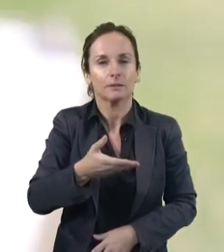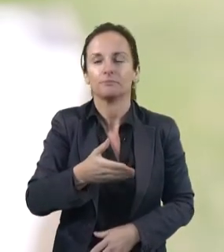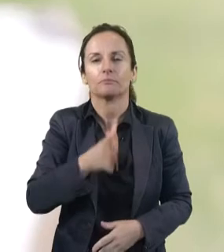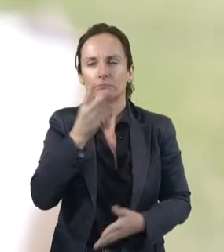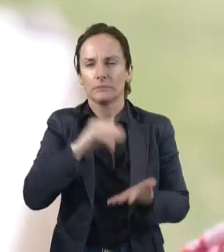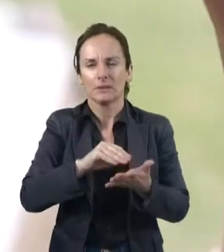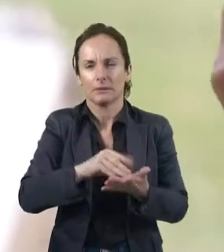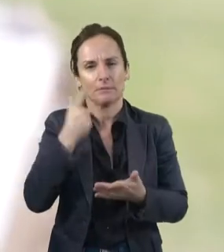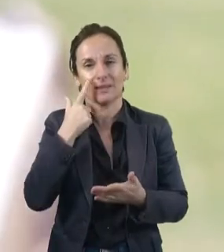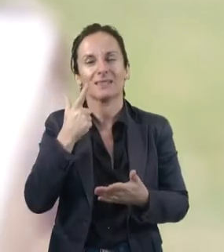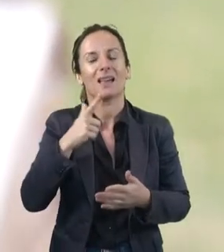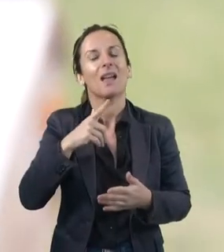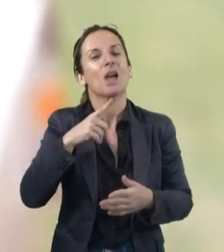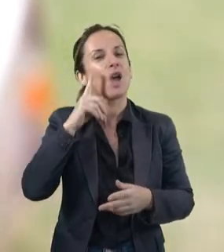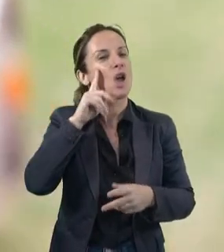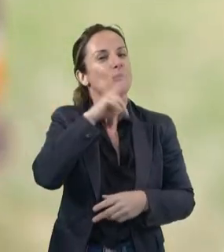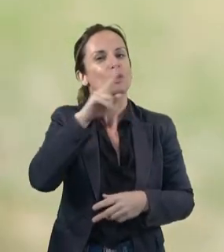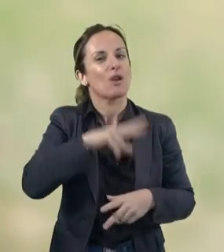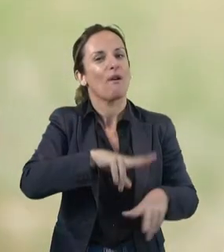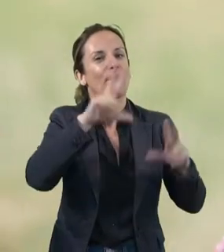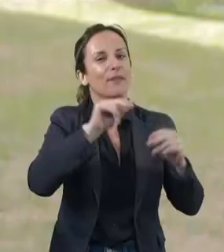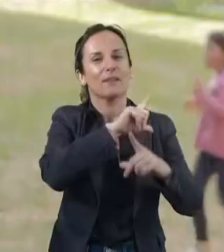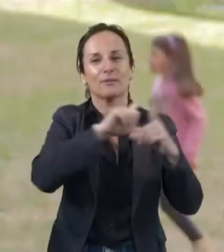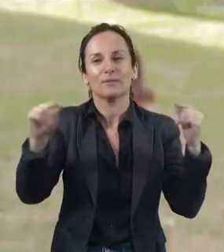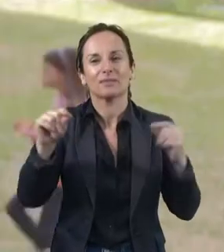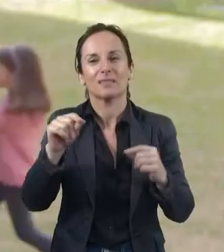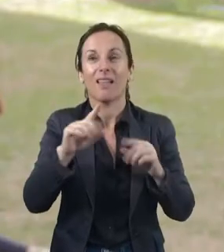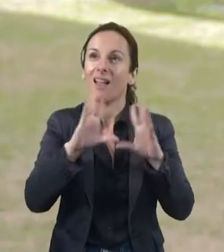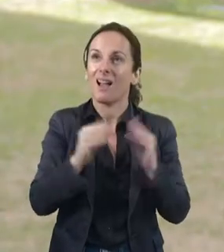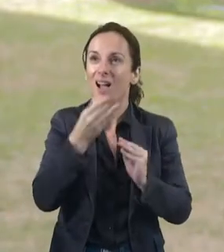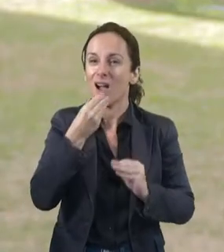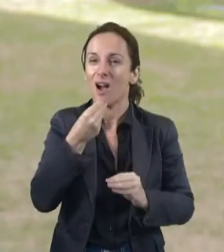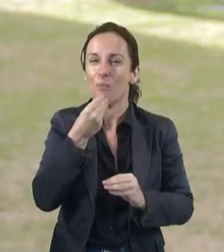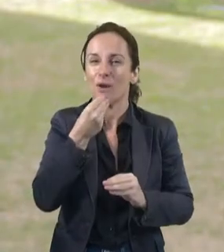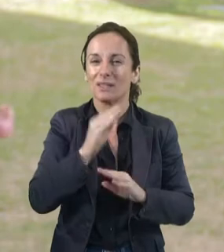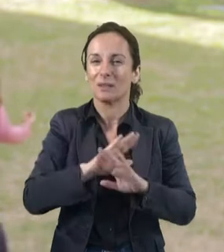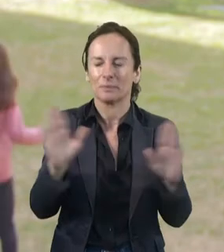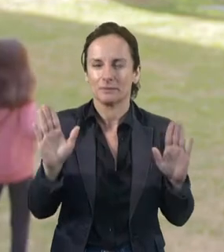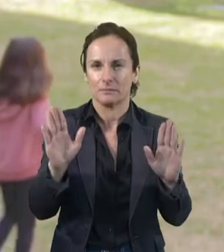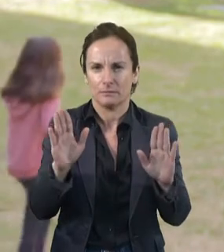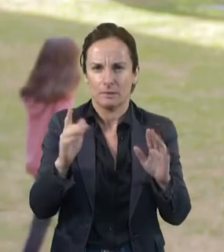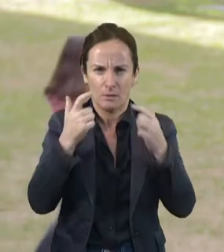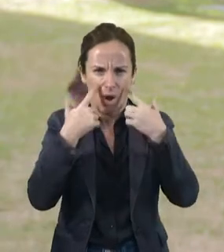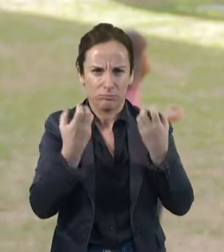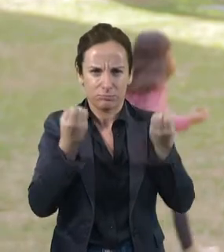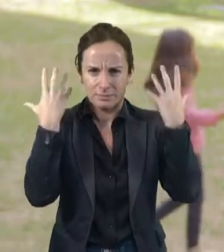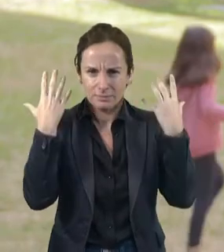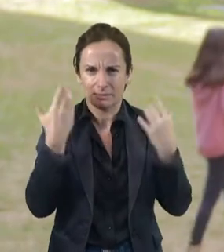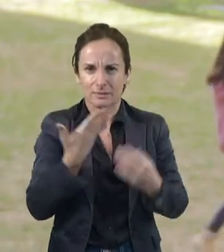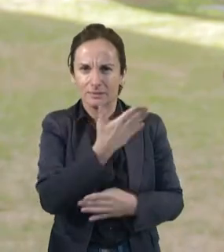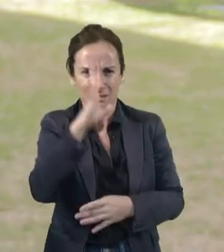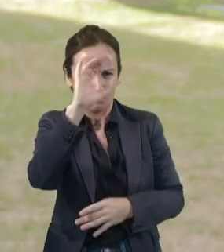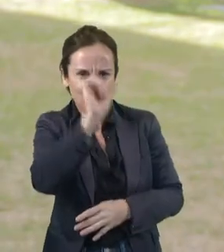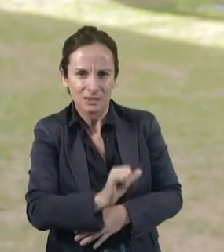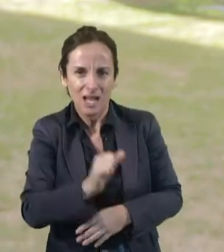salimos y lo que dice el público es qué bonito. Pero no es qué bonito, es que te está contando parte de tu historia,